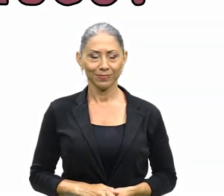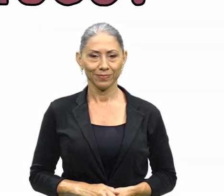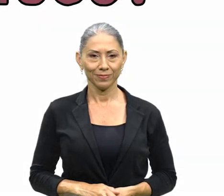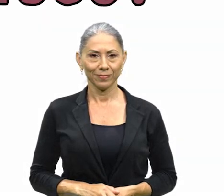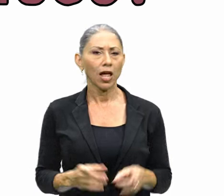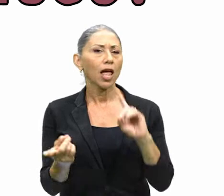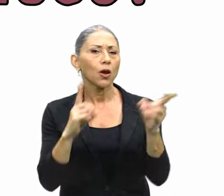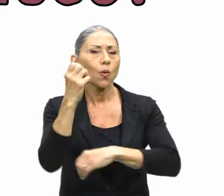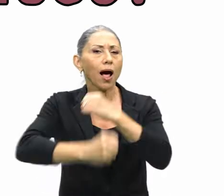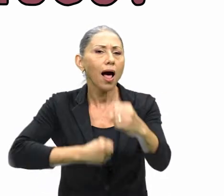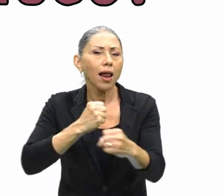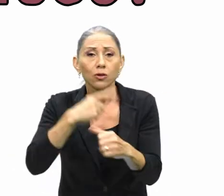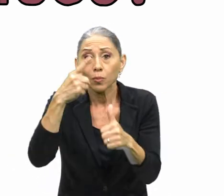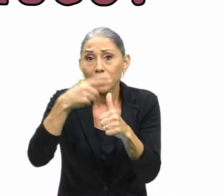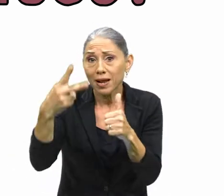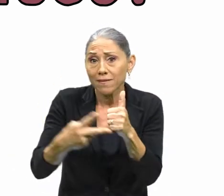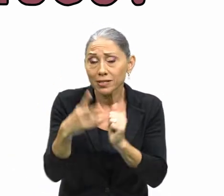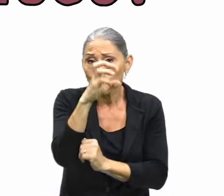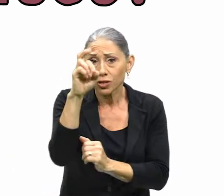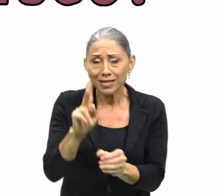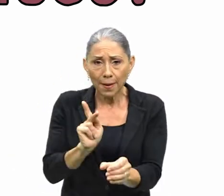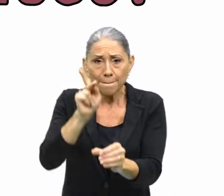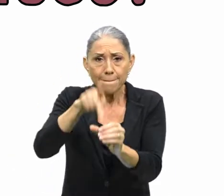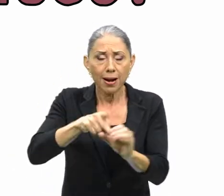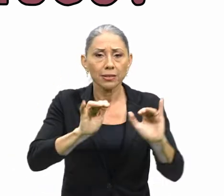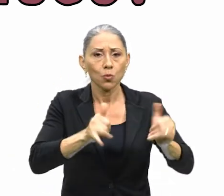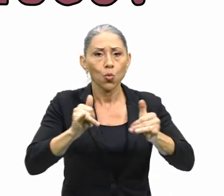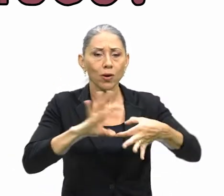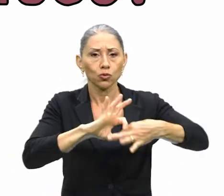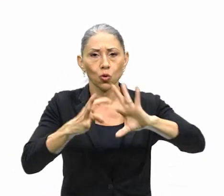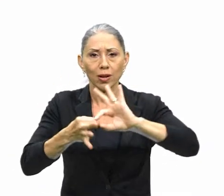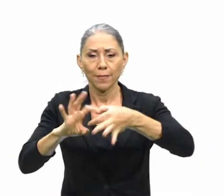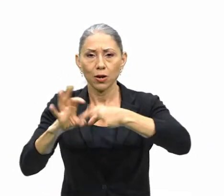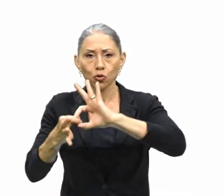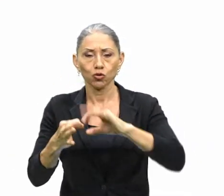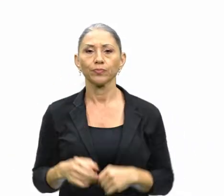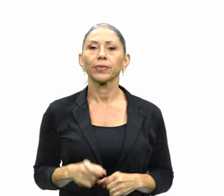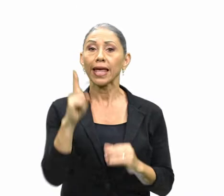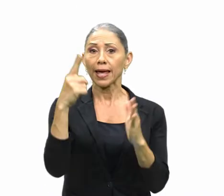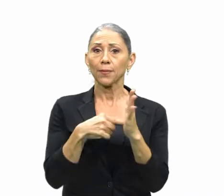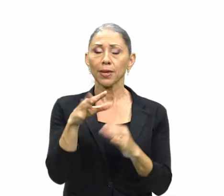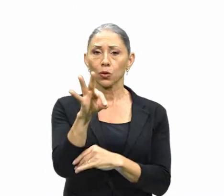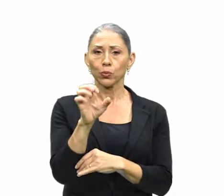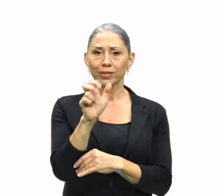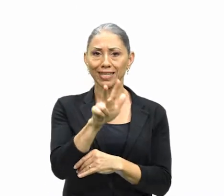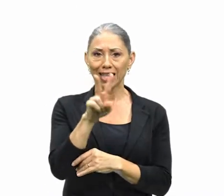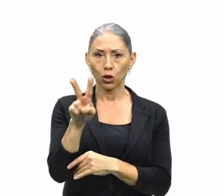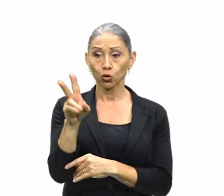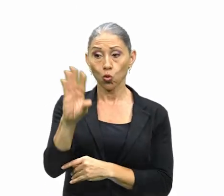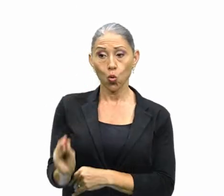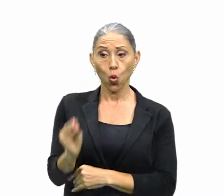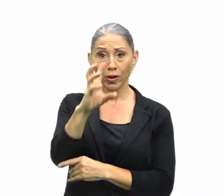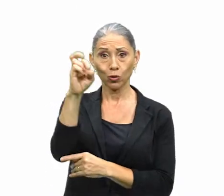¿En qué año participó por primera vez Costa Rica en los Juegos Olímpicos? En 1932, un